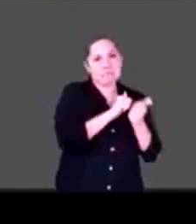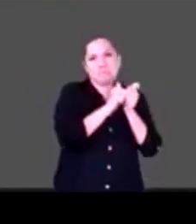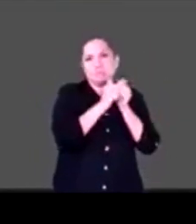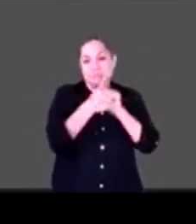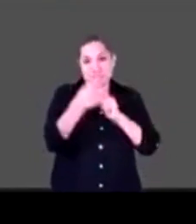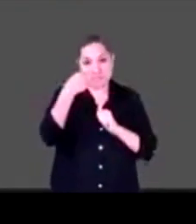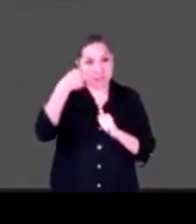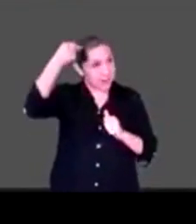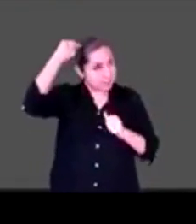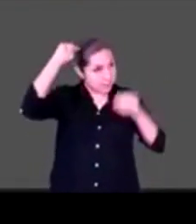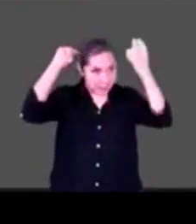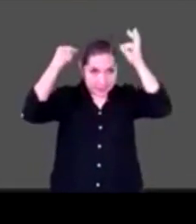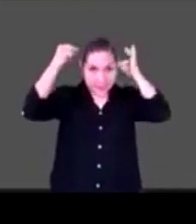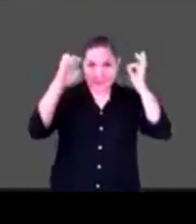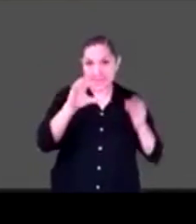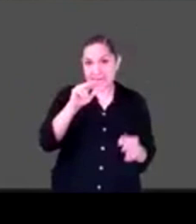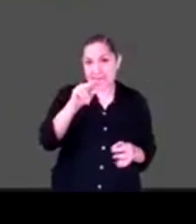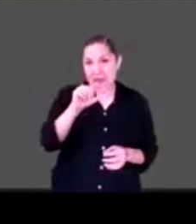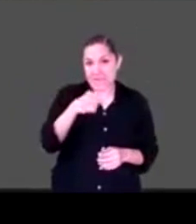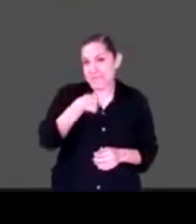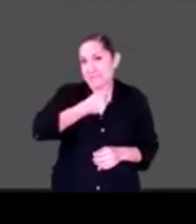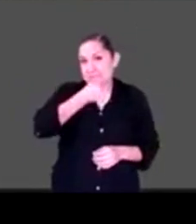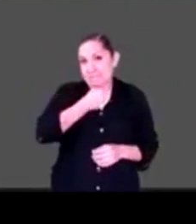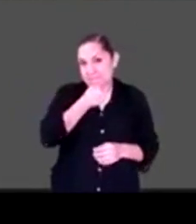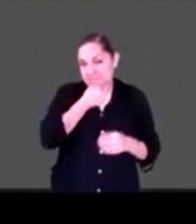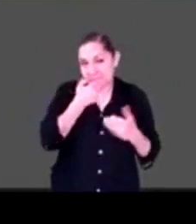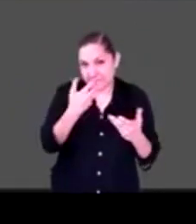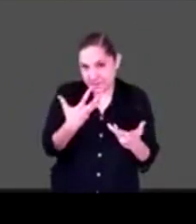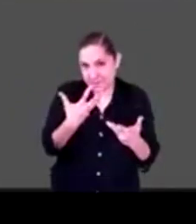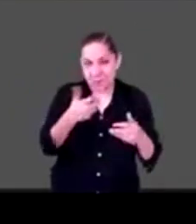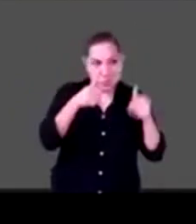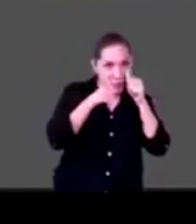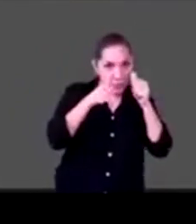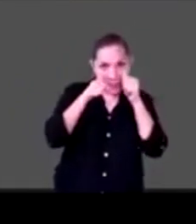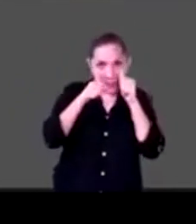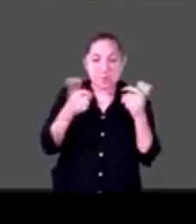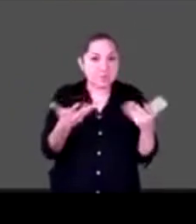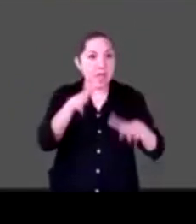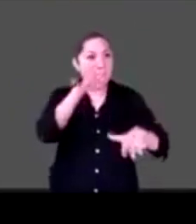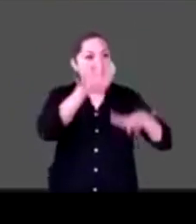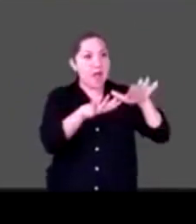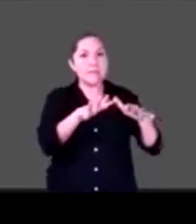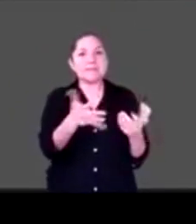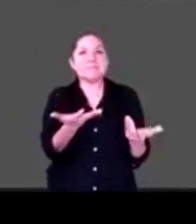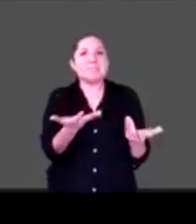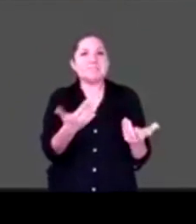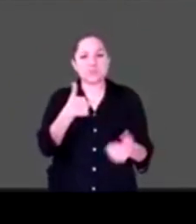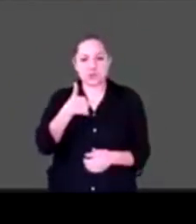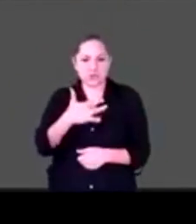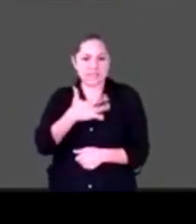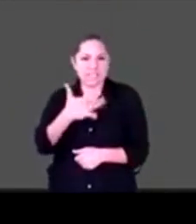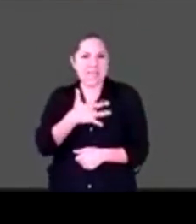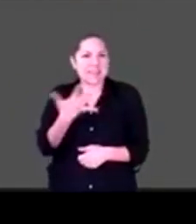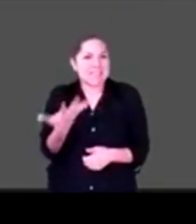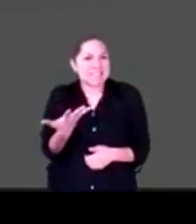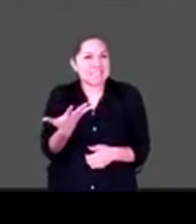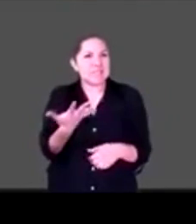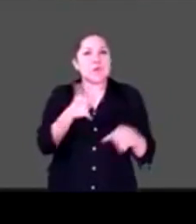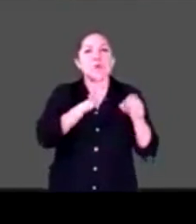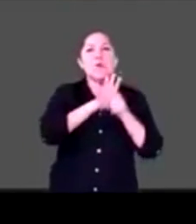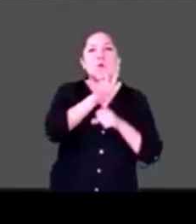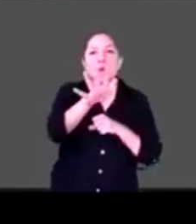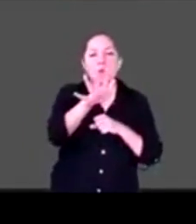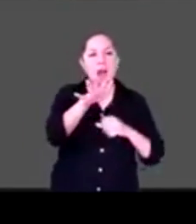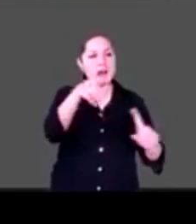poder, o la ilusión de poder ser útil y ver qué le regalo a este mundo, que creo que ese es el